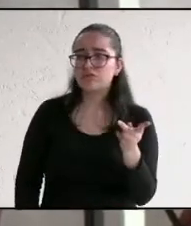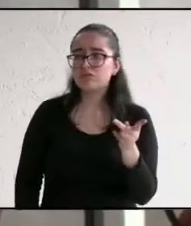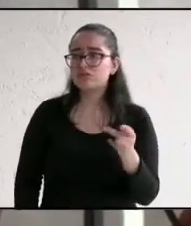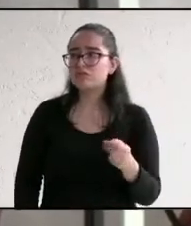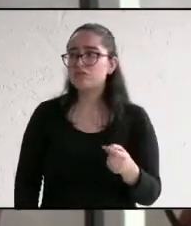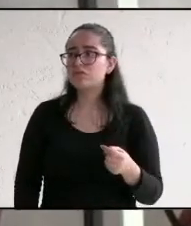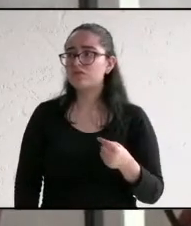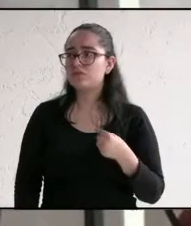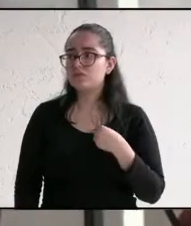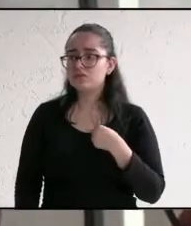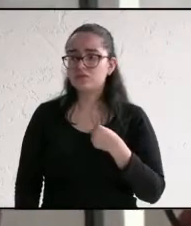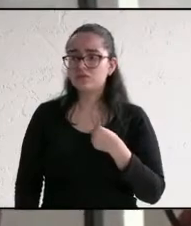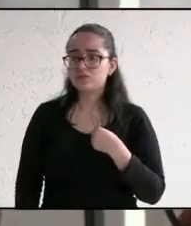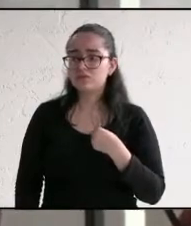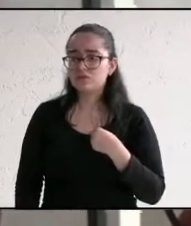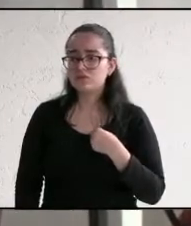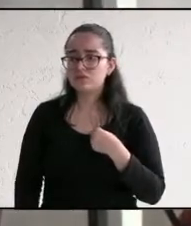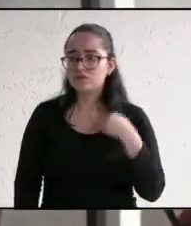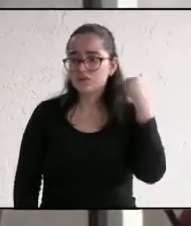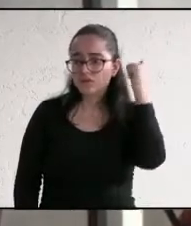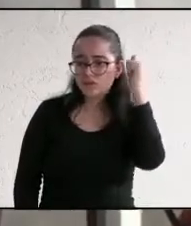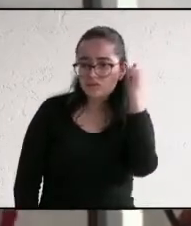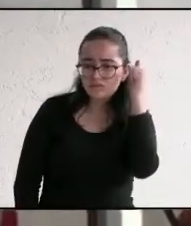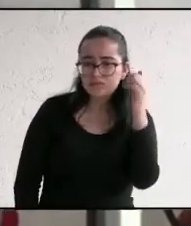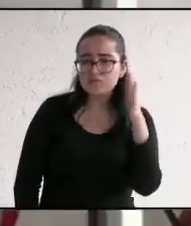Esa es la cuestión por la que atravesamos en Actopan, ¿no?